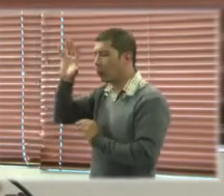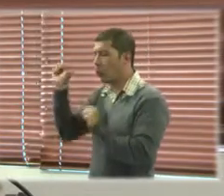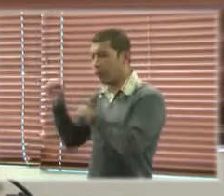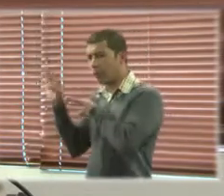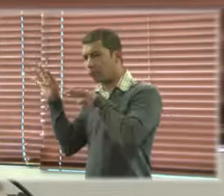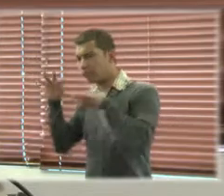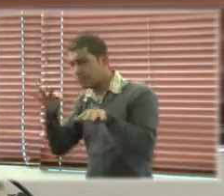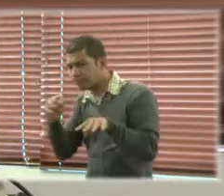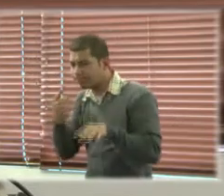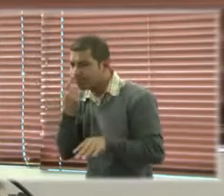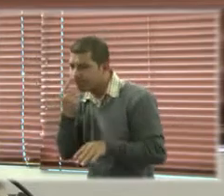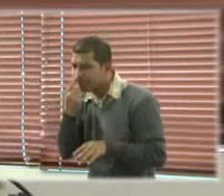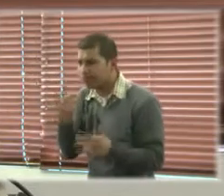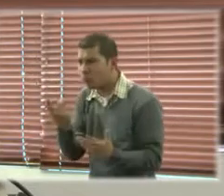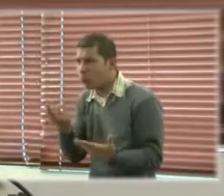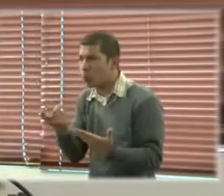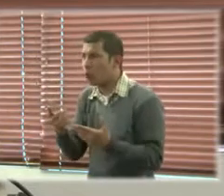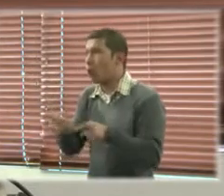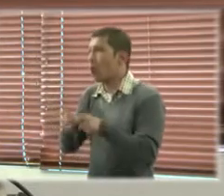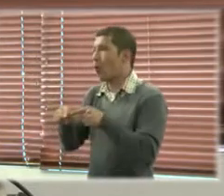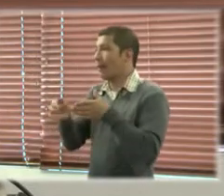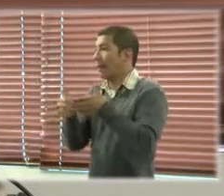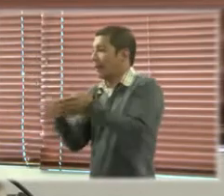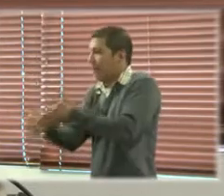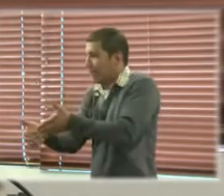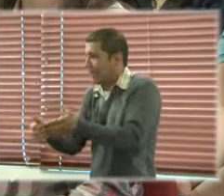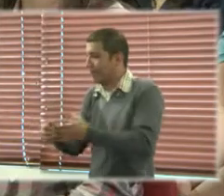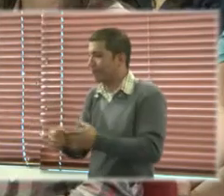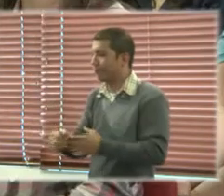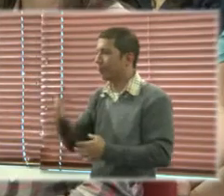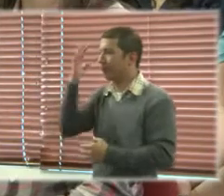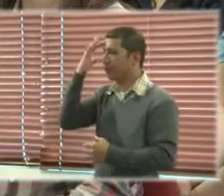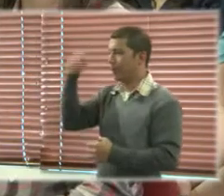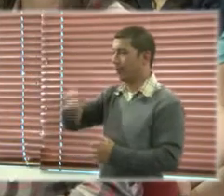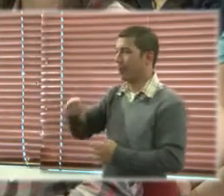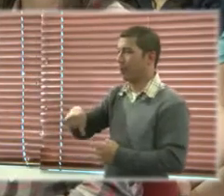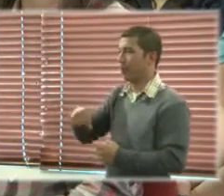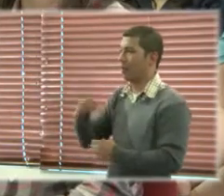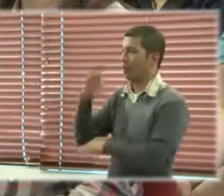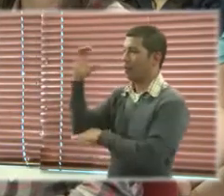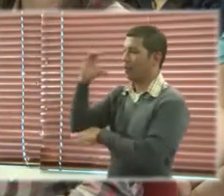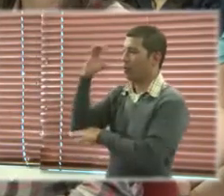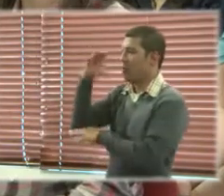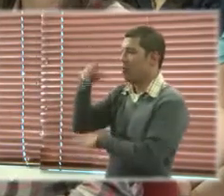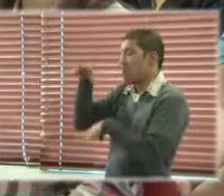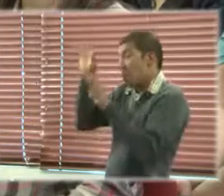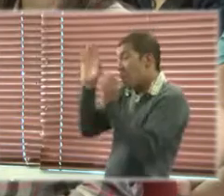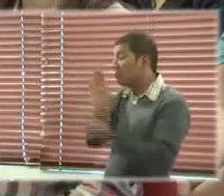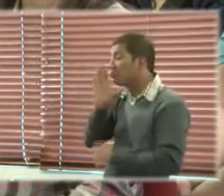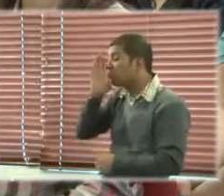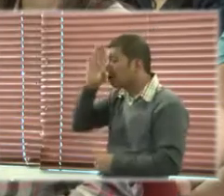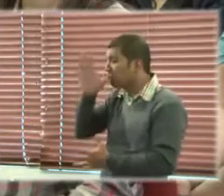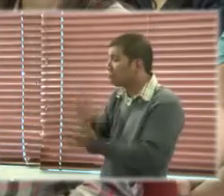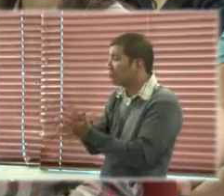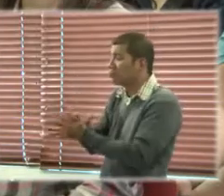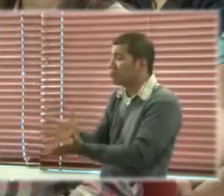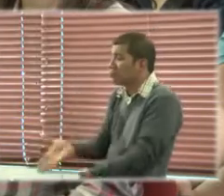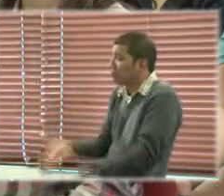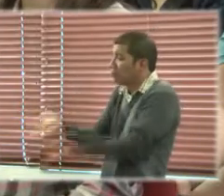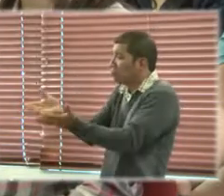fue cuestionada la esterilización forzada en un país en donde era permitido.